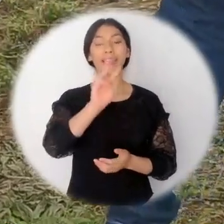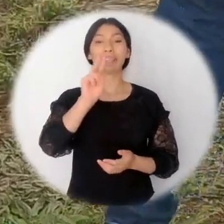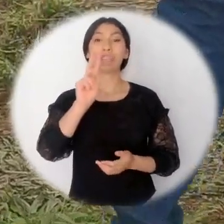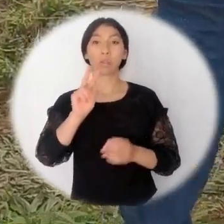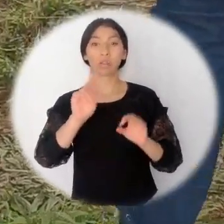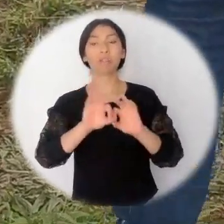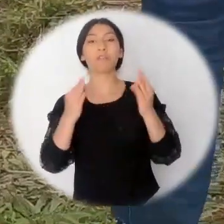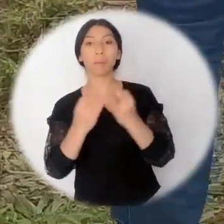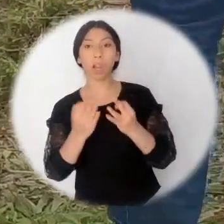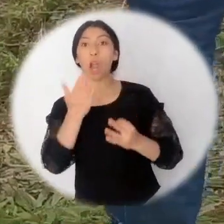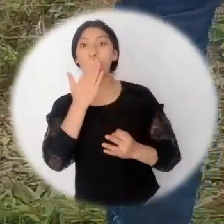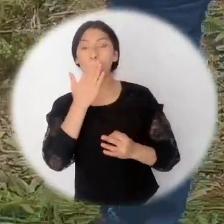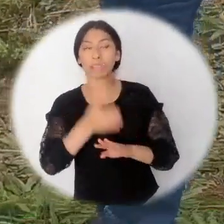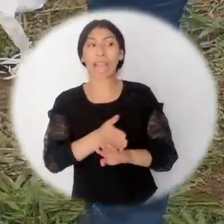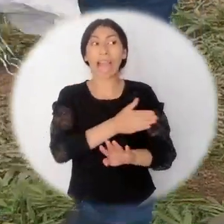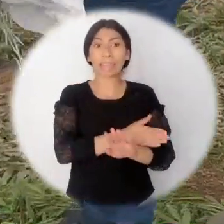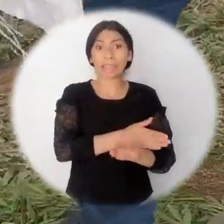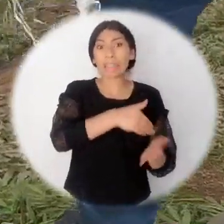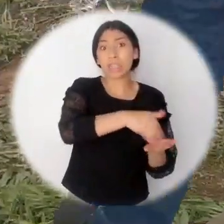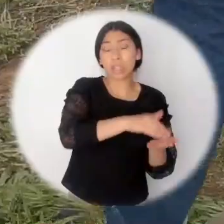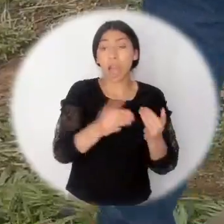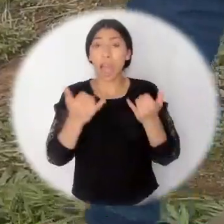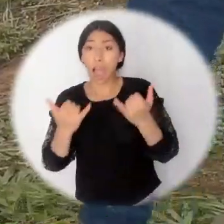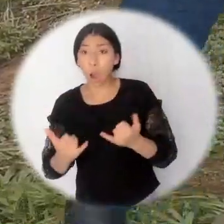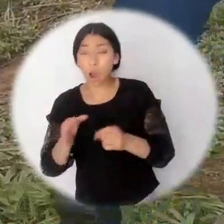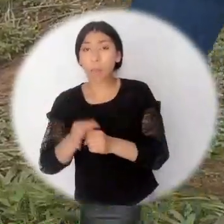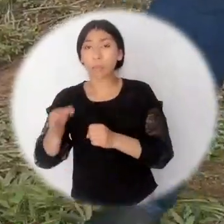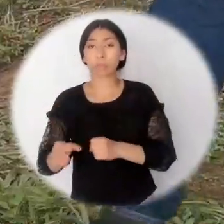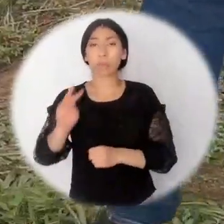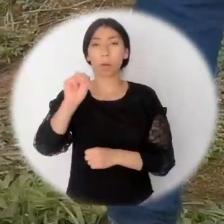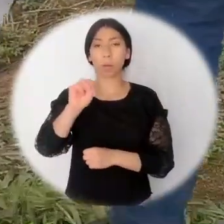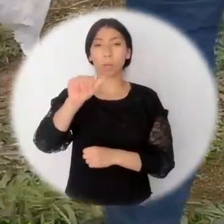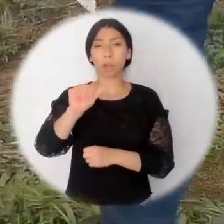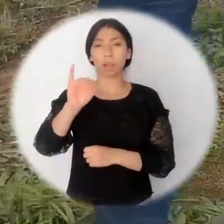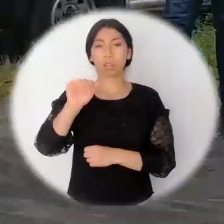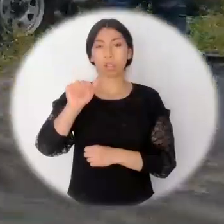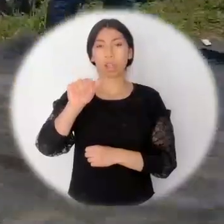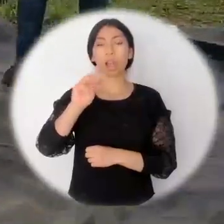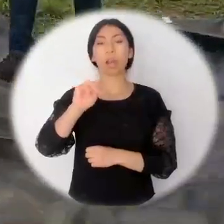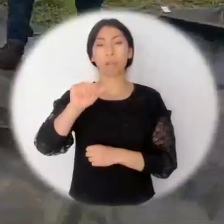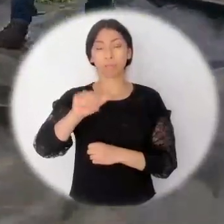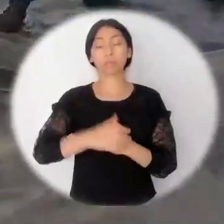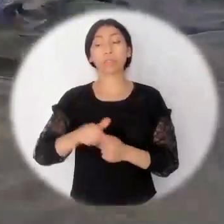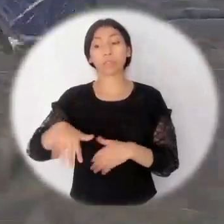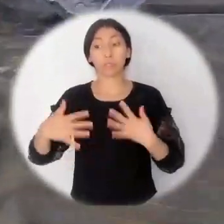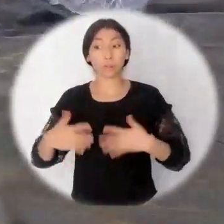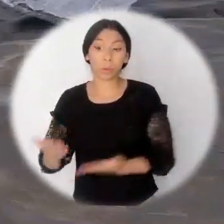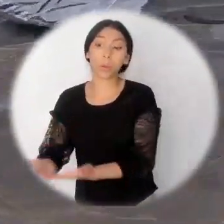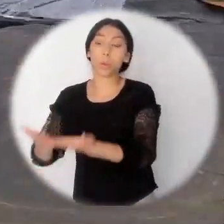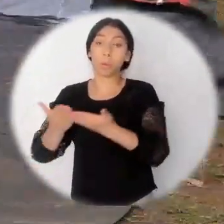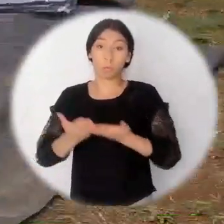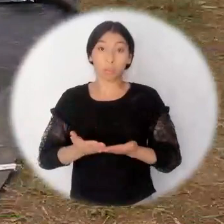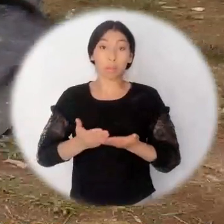32 familias indígenas Aguá, desplazadas de su territorio hacia el municipio de Mayama por enfrentamientos entre grupos armados, se beneficiaron con la